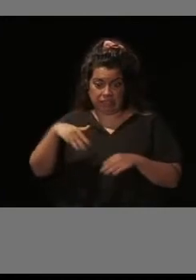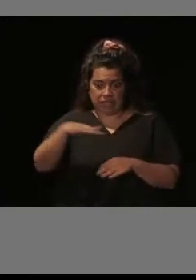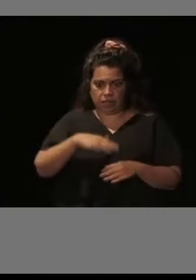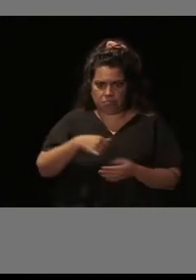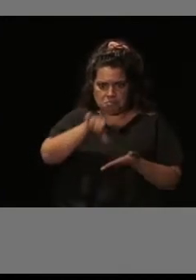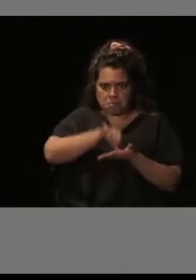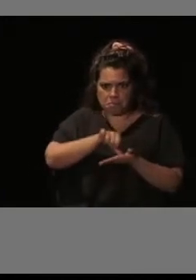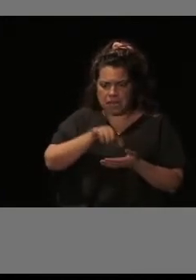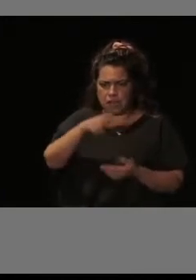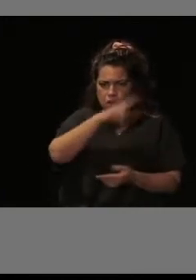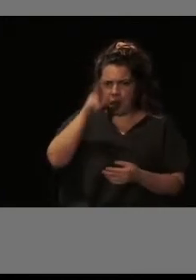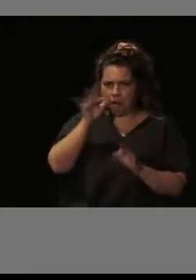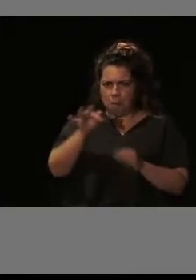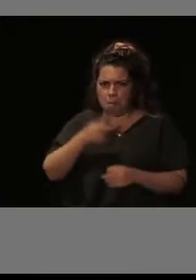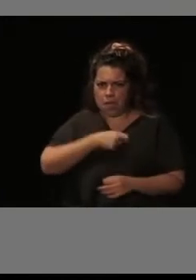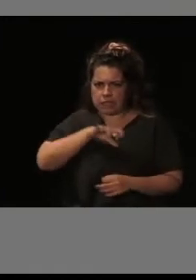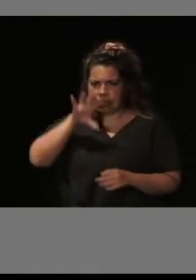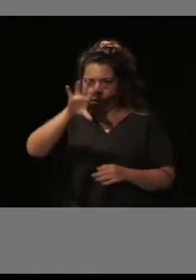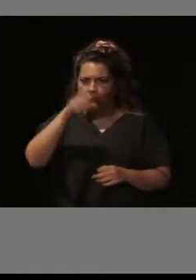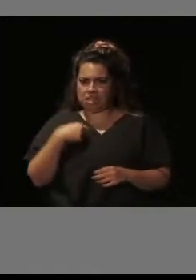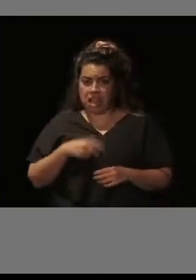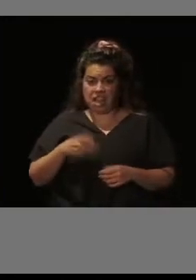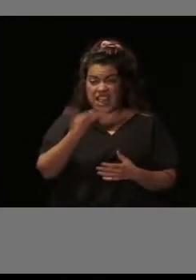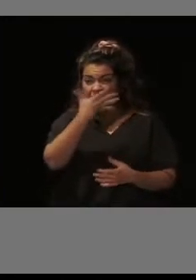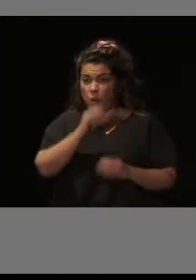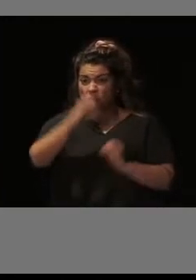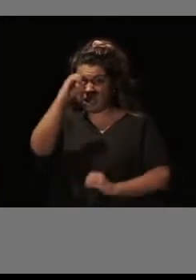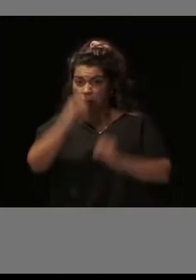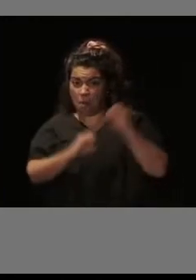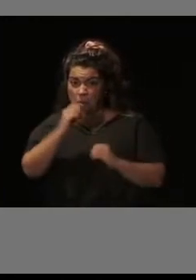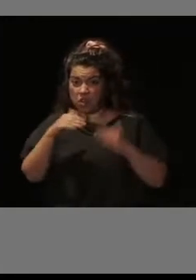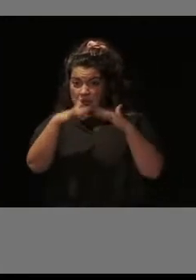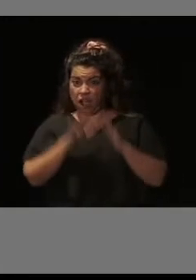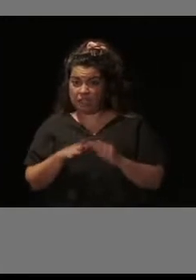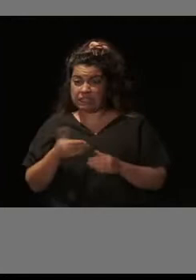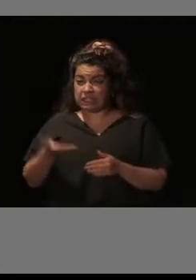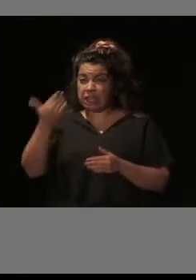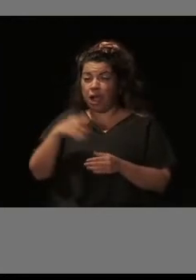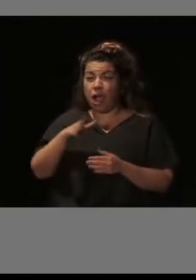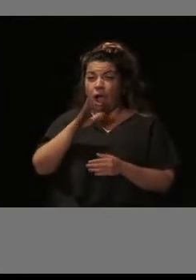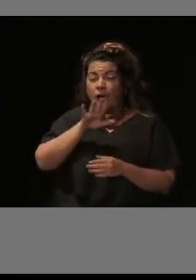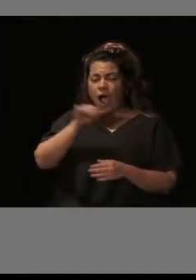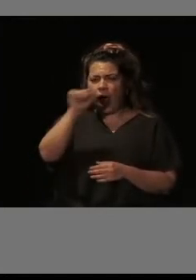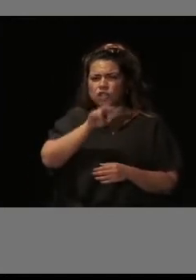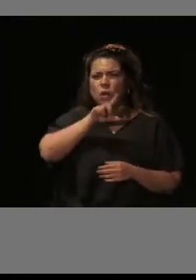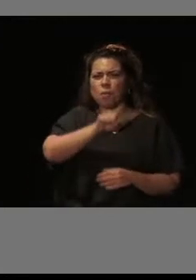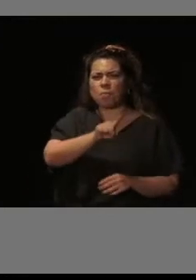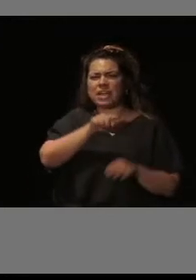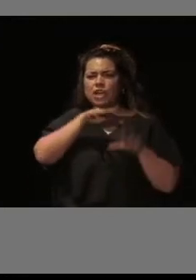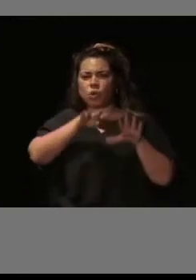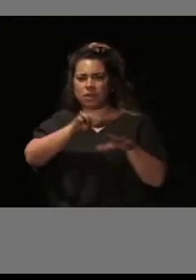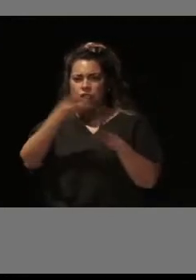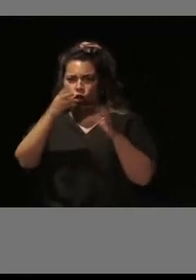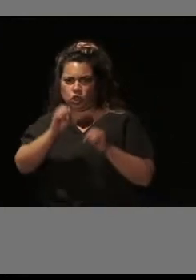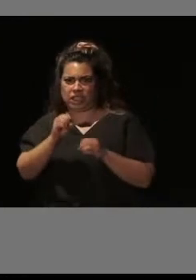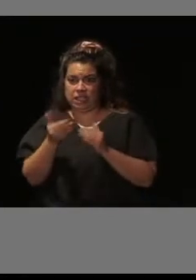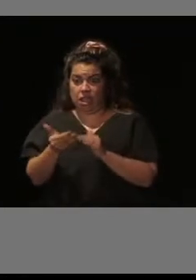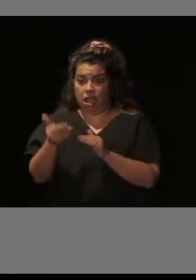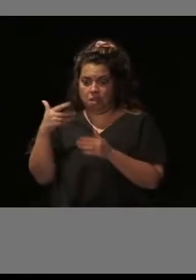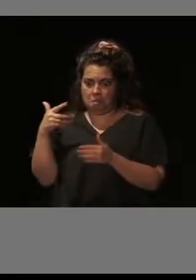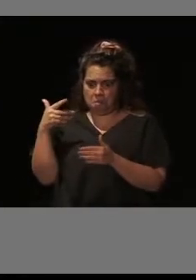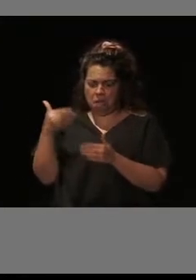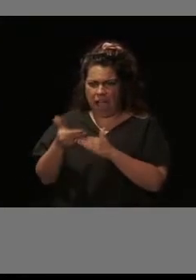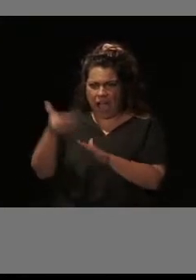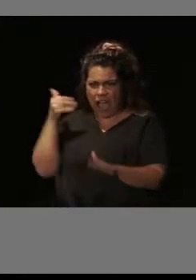el 50% de los edificios residenciales es anterior a 1980, el 75% no es accesible,